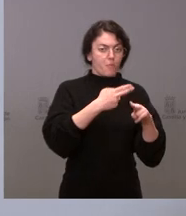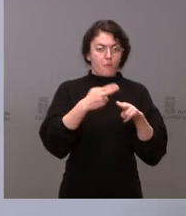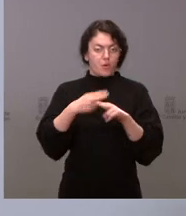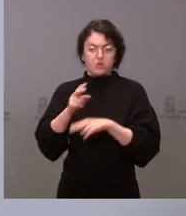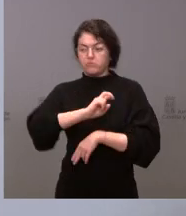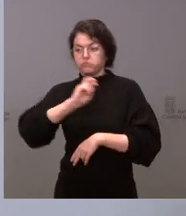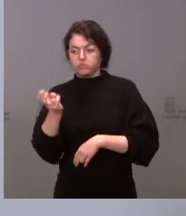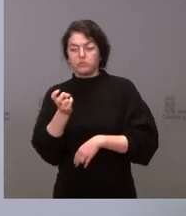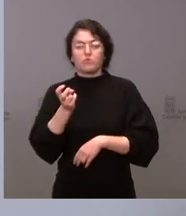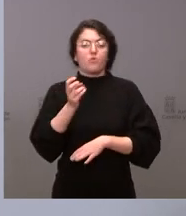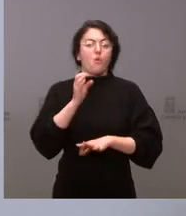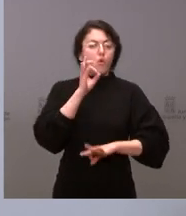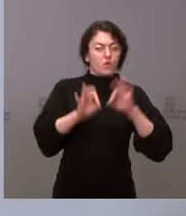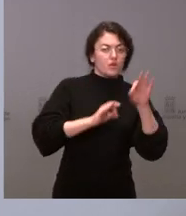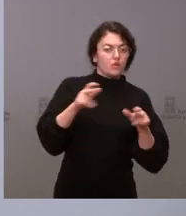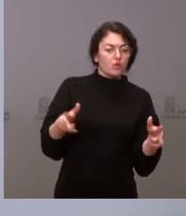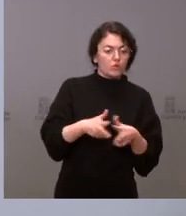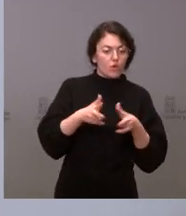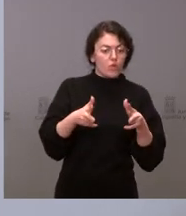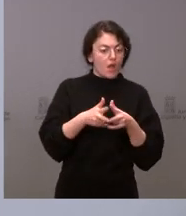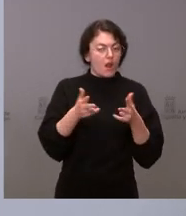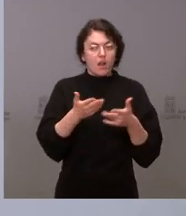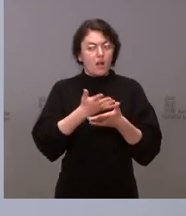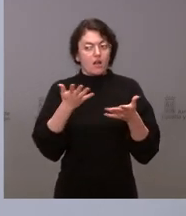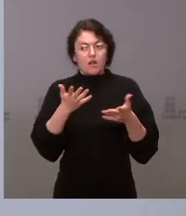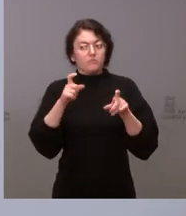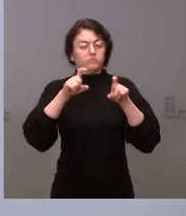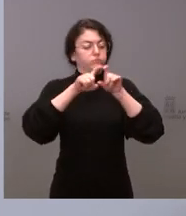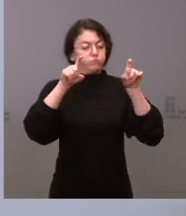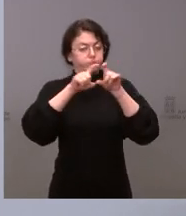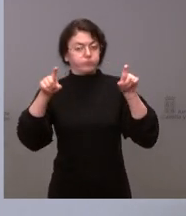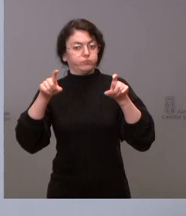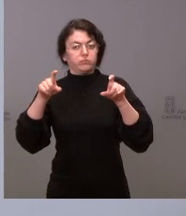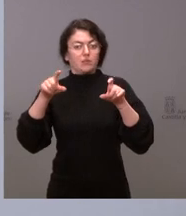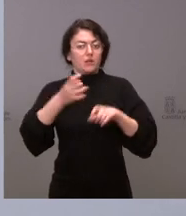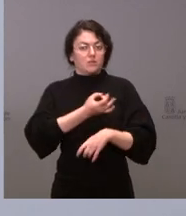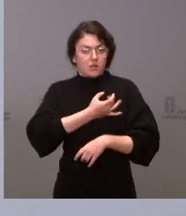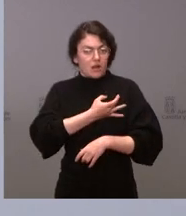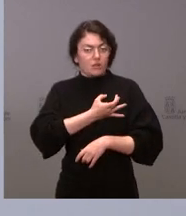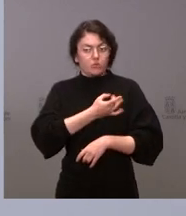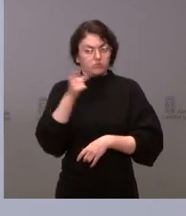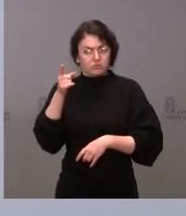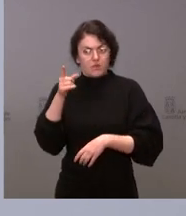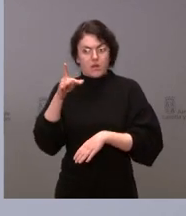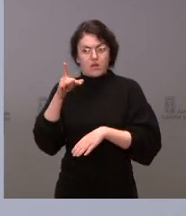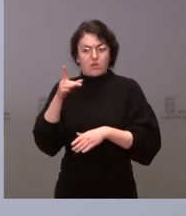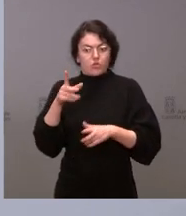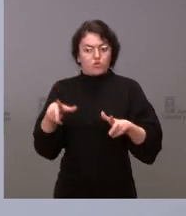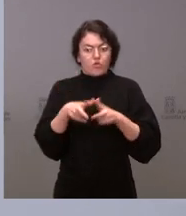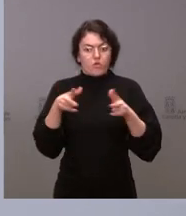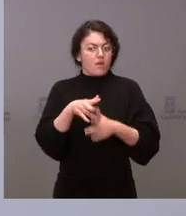organizaciones sociales, empresariales, sindicales. Estaba invitada toda la sociedad